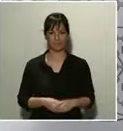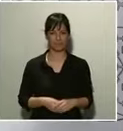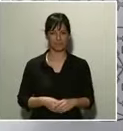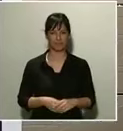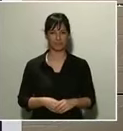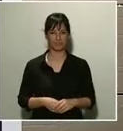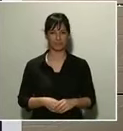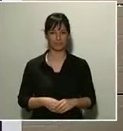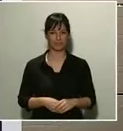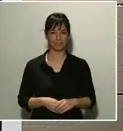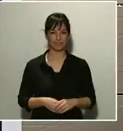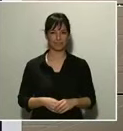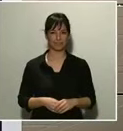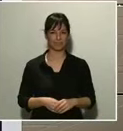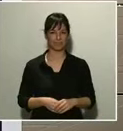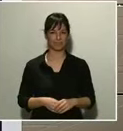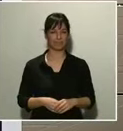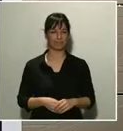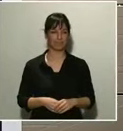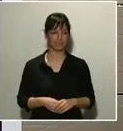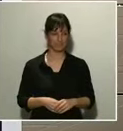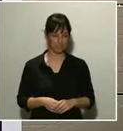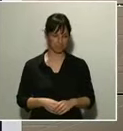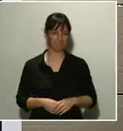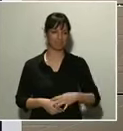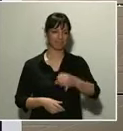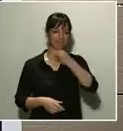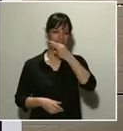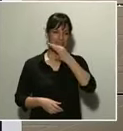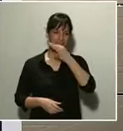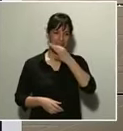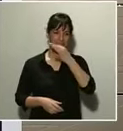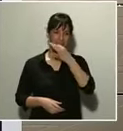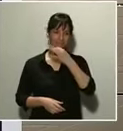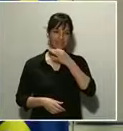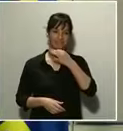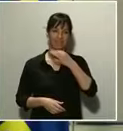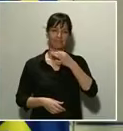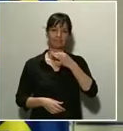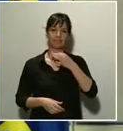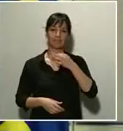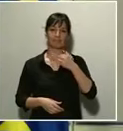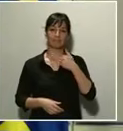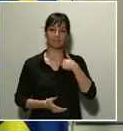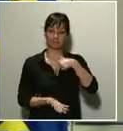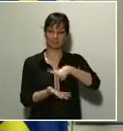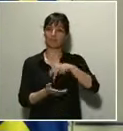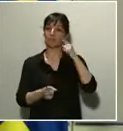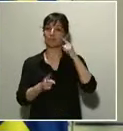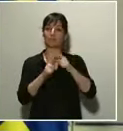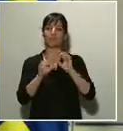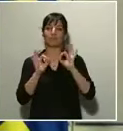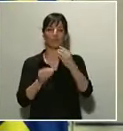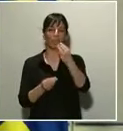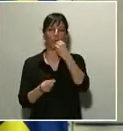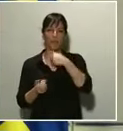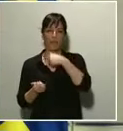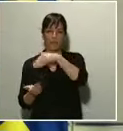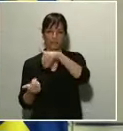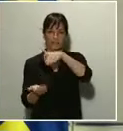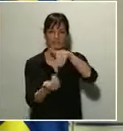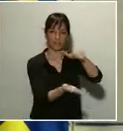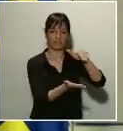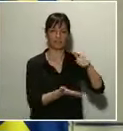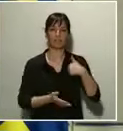Sí, buenas tardes. Comparezco esta tarde para hablar sobre el abastecimiento alimentario y quisiera iniciar mis palabras